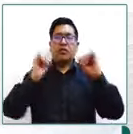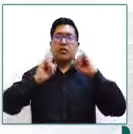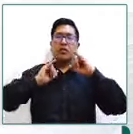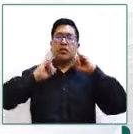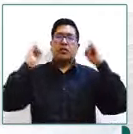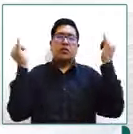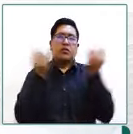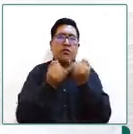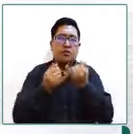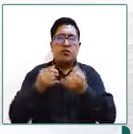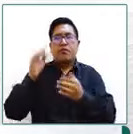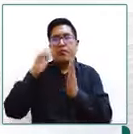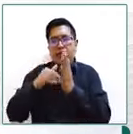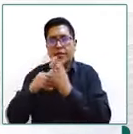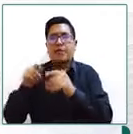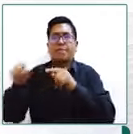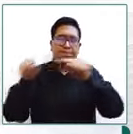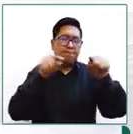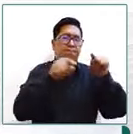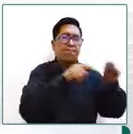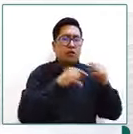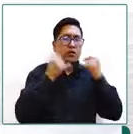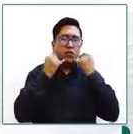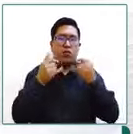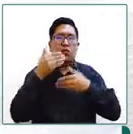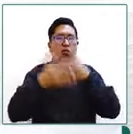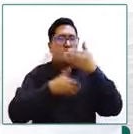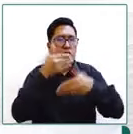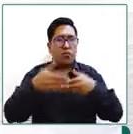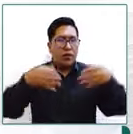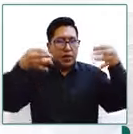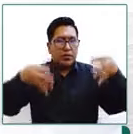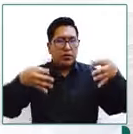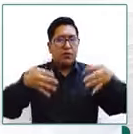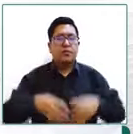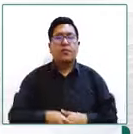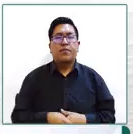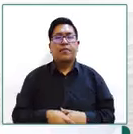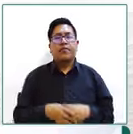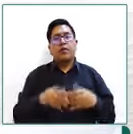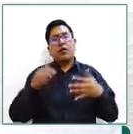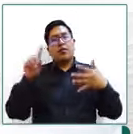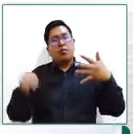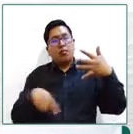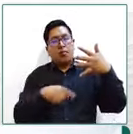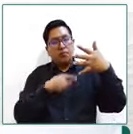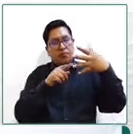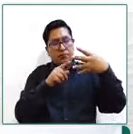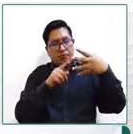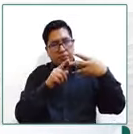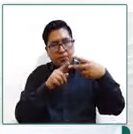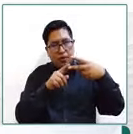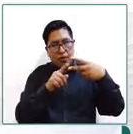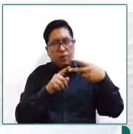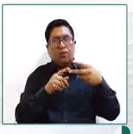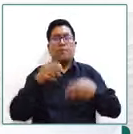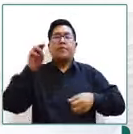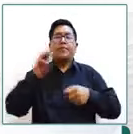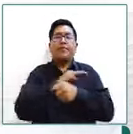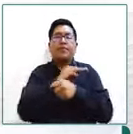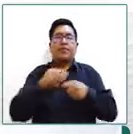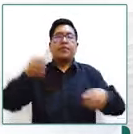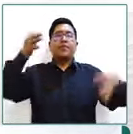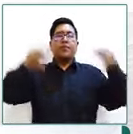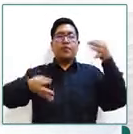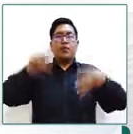informar la información con la que se cuenta por otro lado el ministerio de justicia